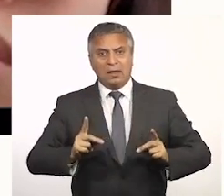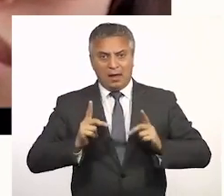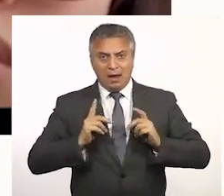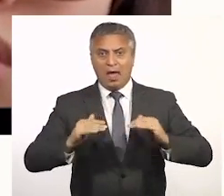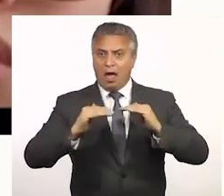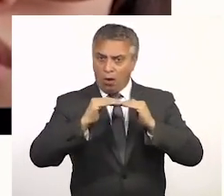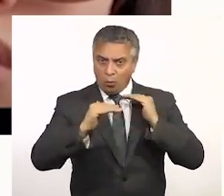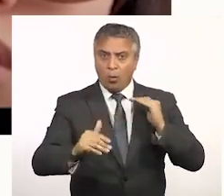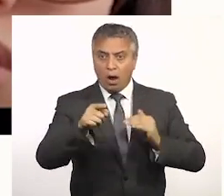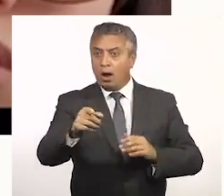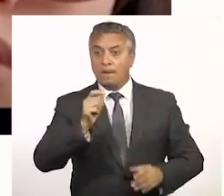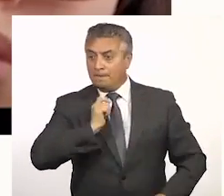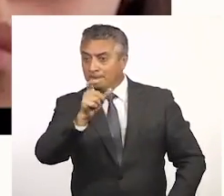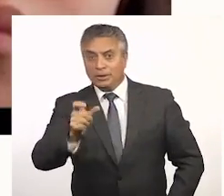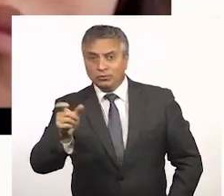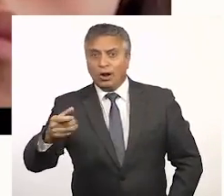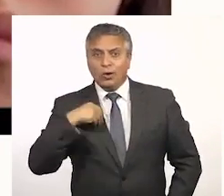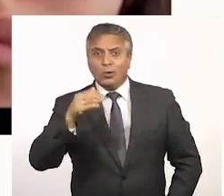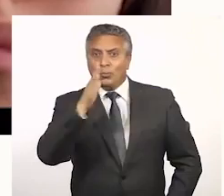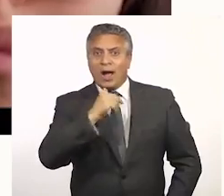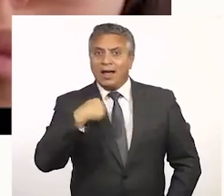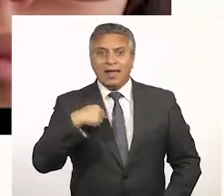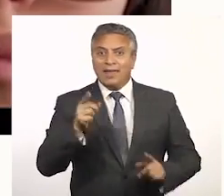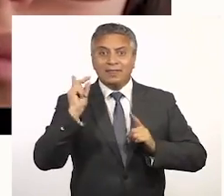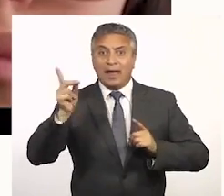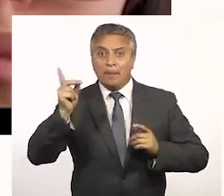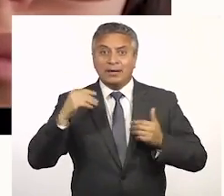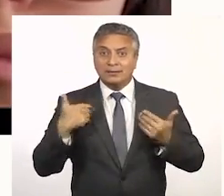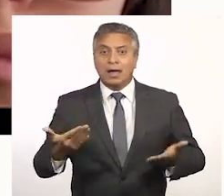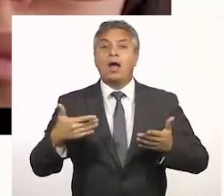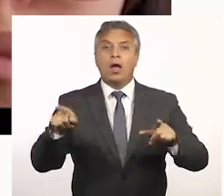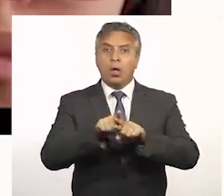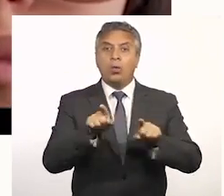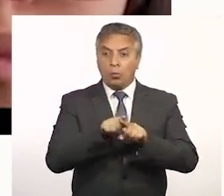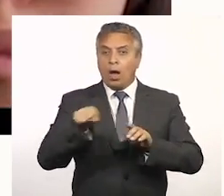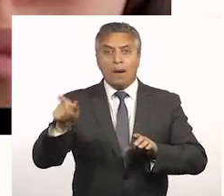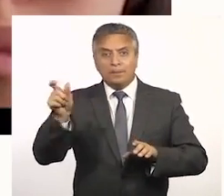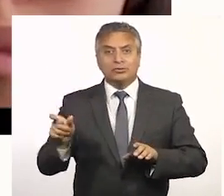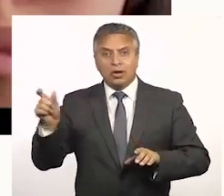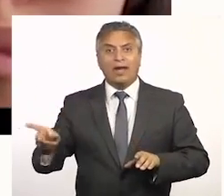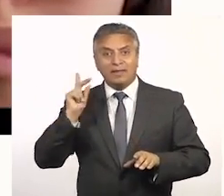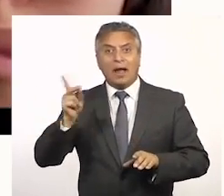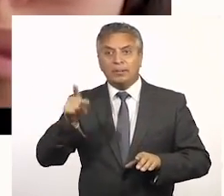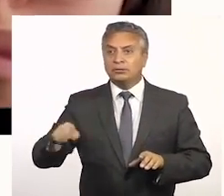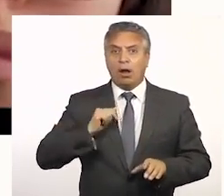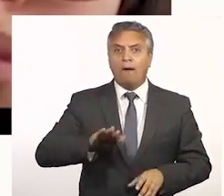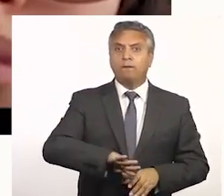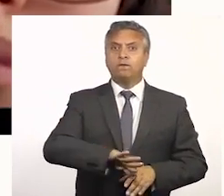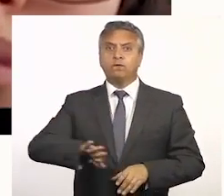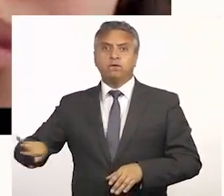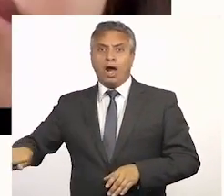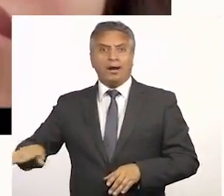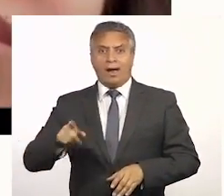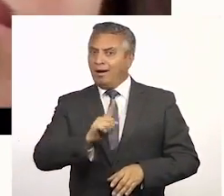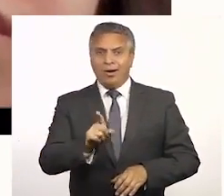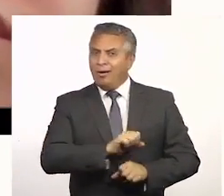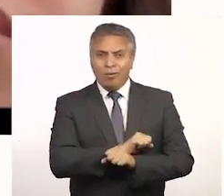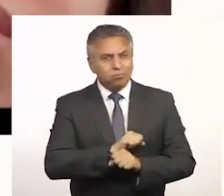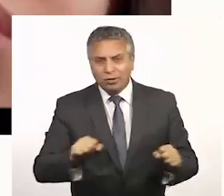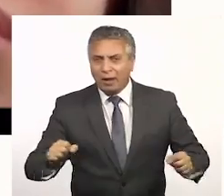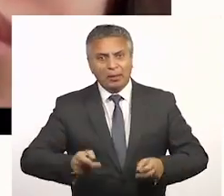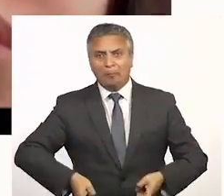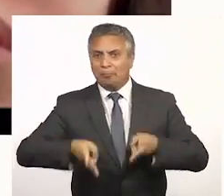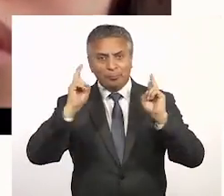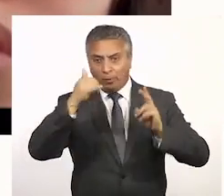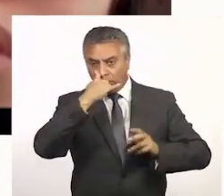iguales como quienes no tenemos una situación de discapacidad, obviamente lo que estamos haciendo es dejarlos fuera de todo lo que el Estado hace.